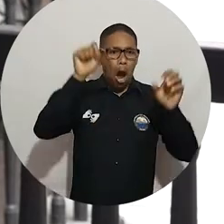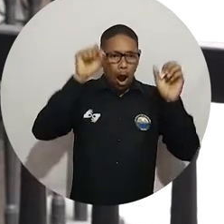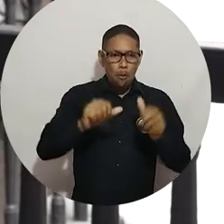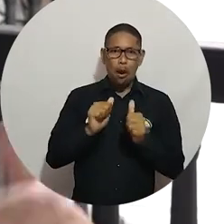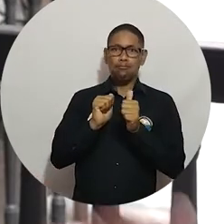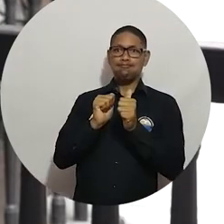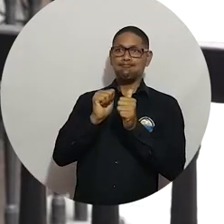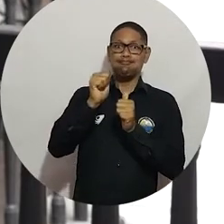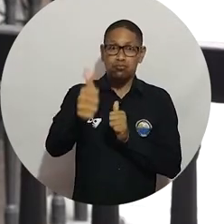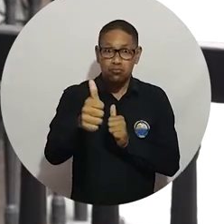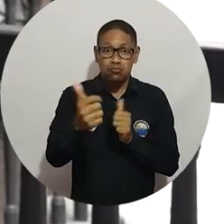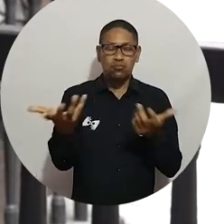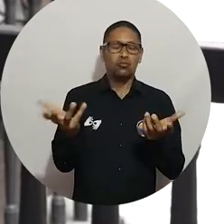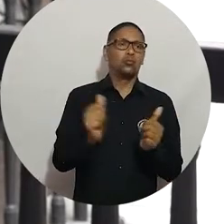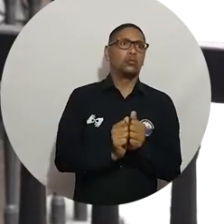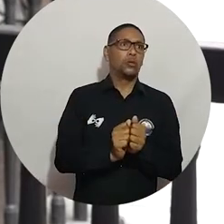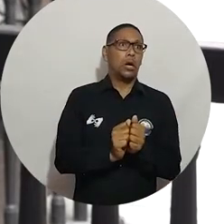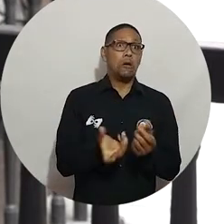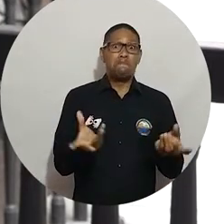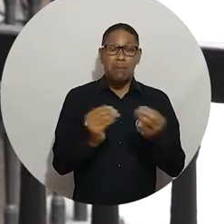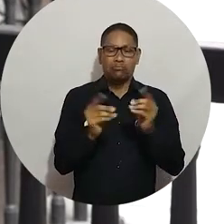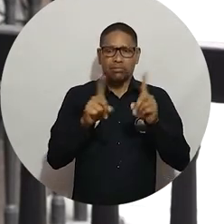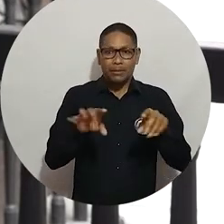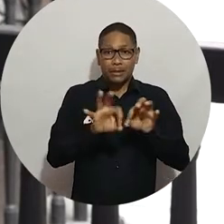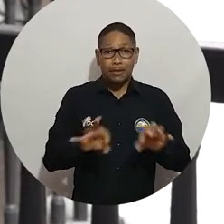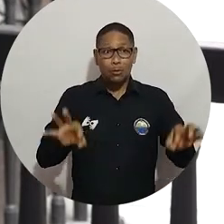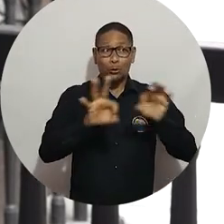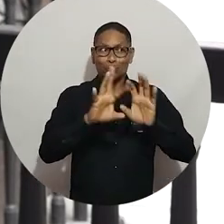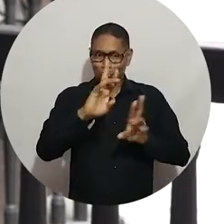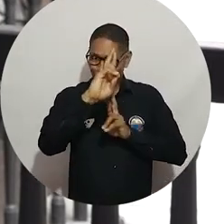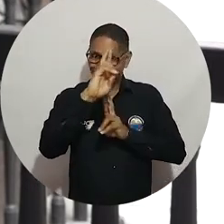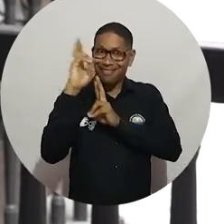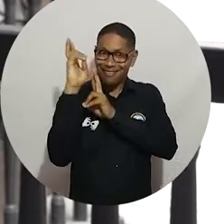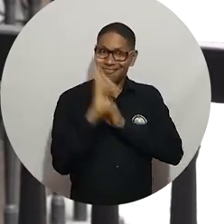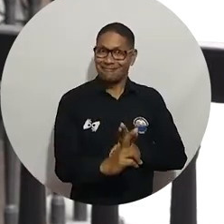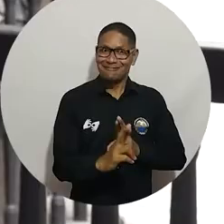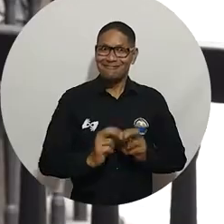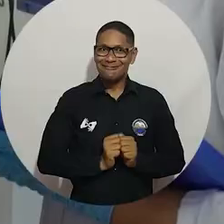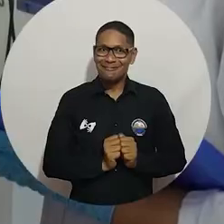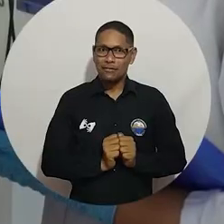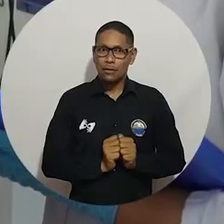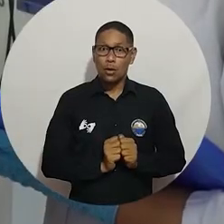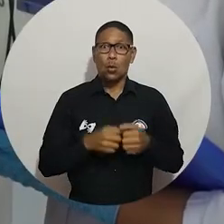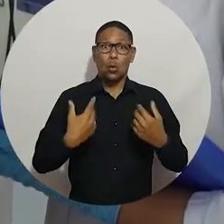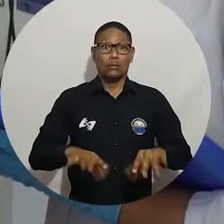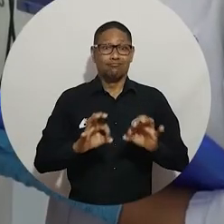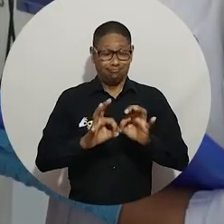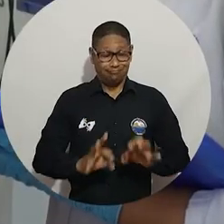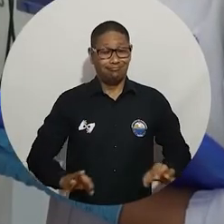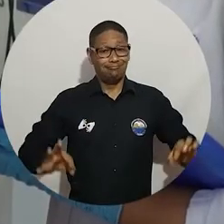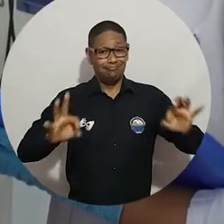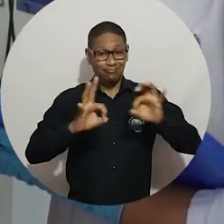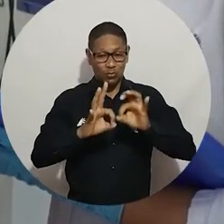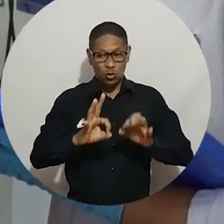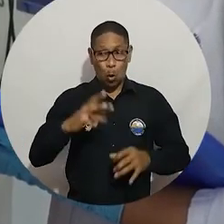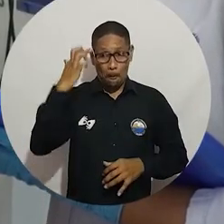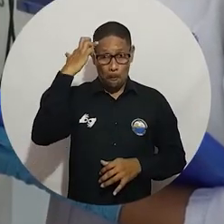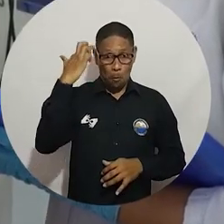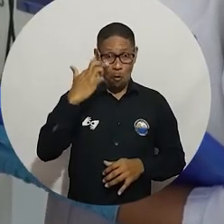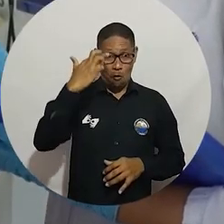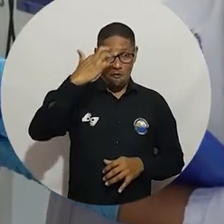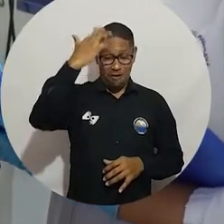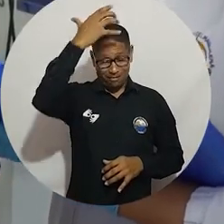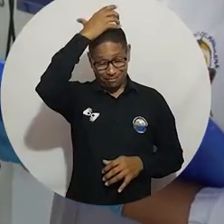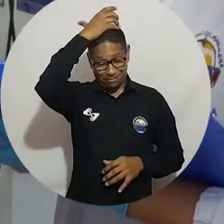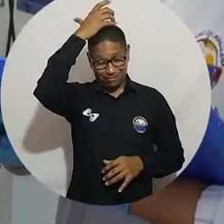trabajo y que, como lo decía el rector, no está solo en papel, sino que nosotros lo vivenciamos día a día desde el programa. Un orgullo.